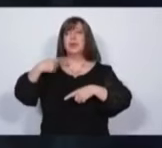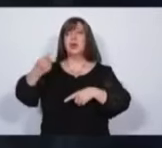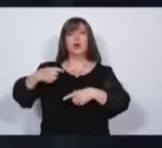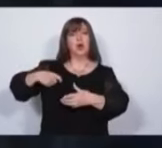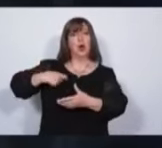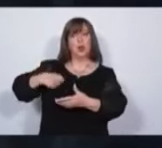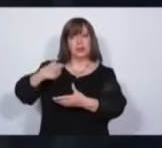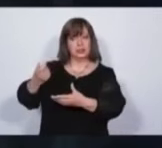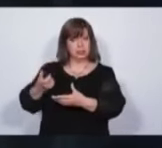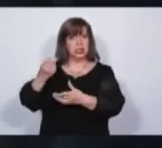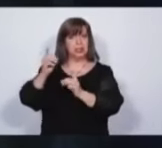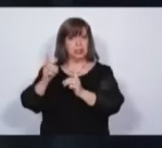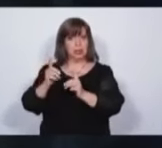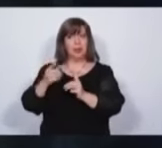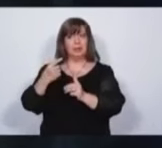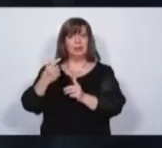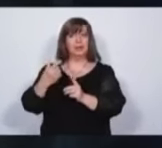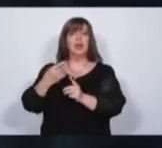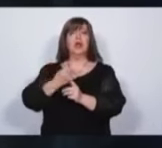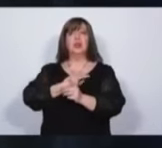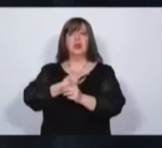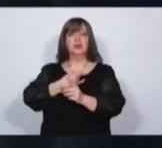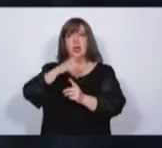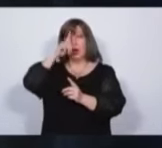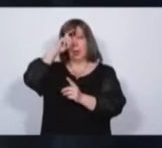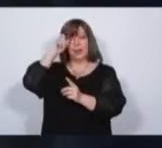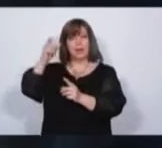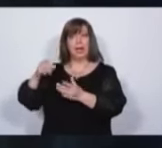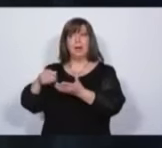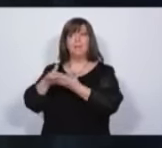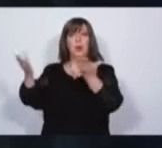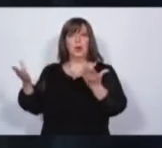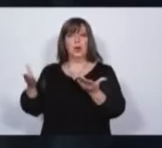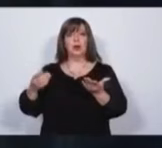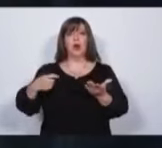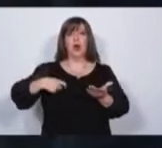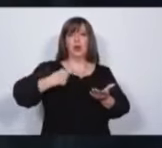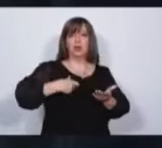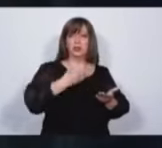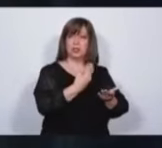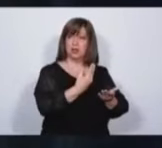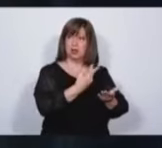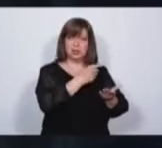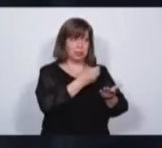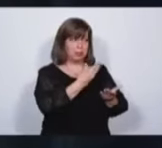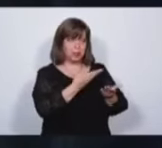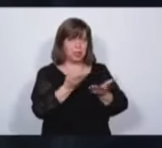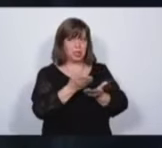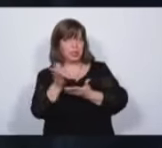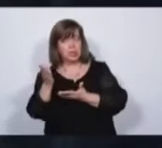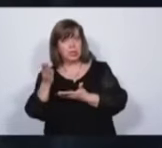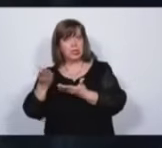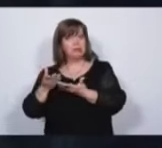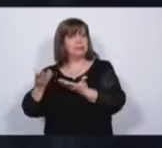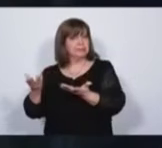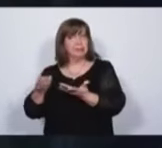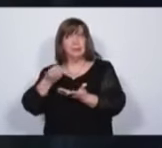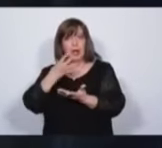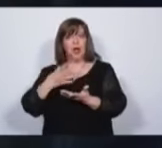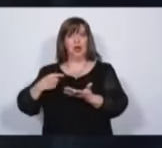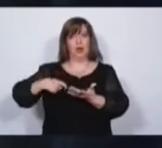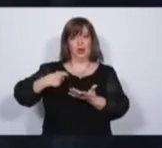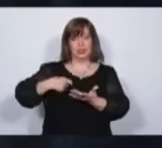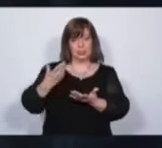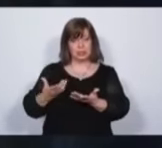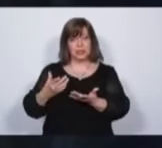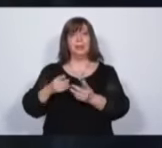están funcionando bien y se atienden en el hospital público para que puedan volver a servicios en nuestra red de salud.